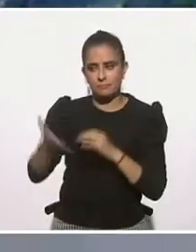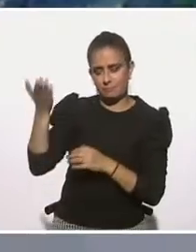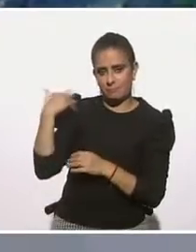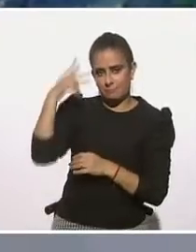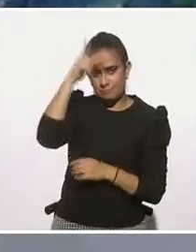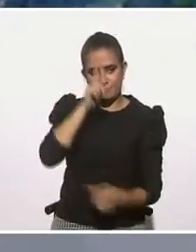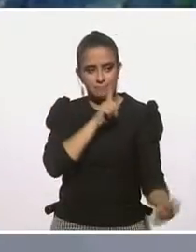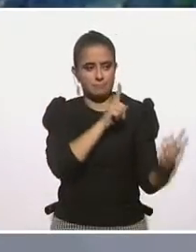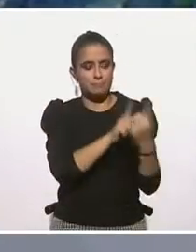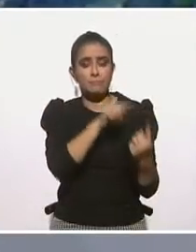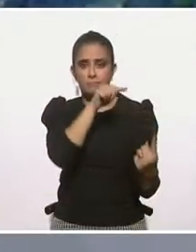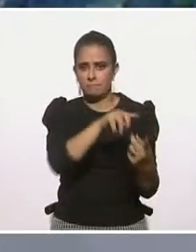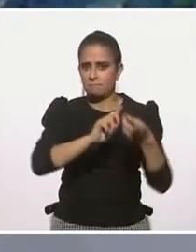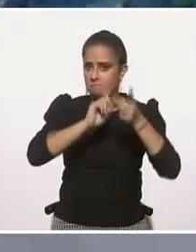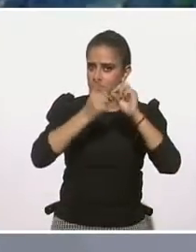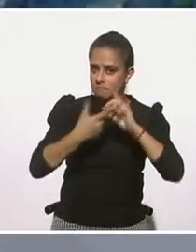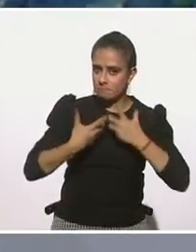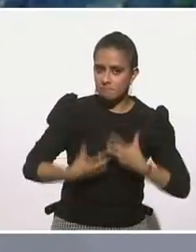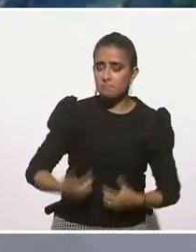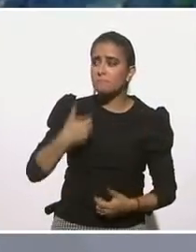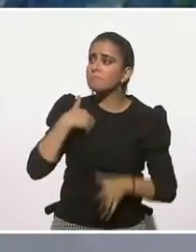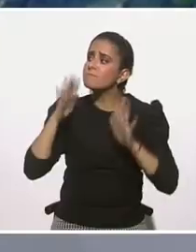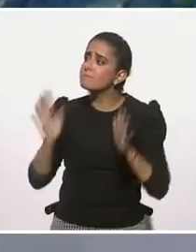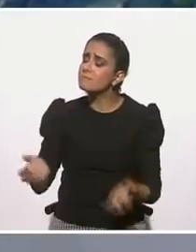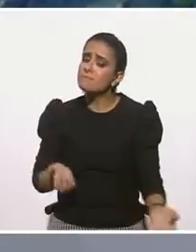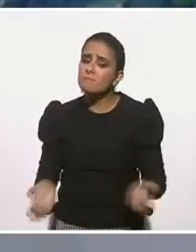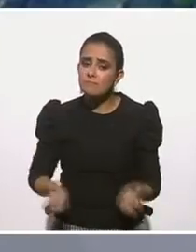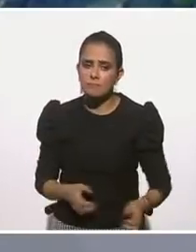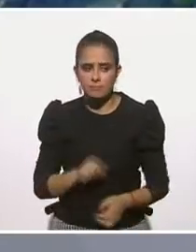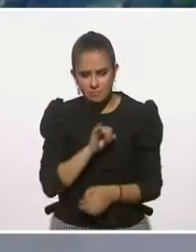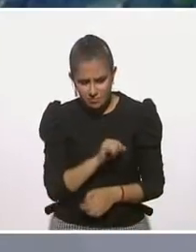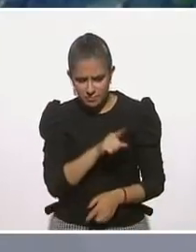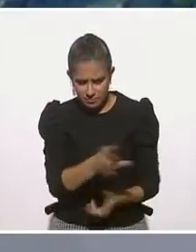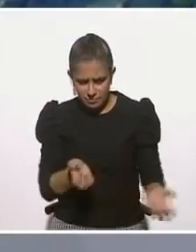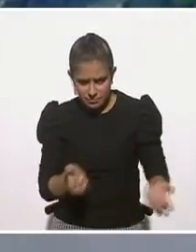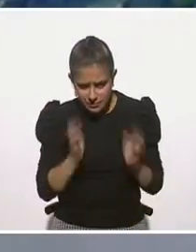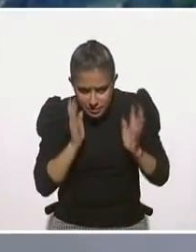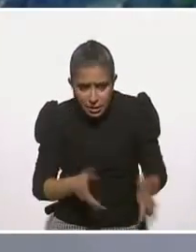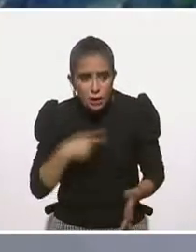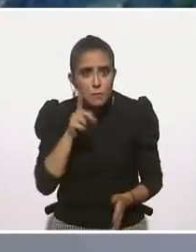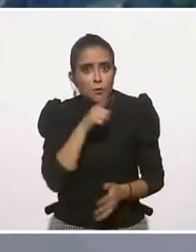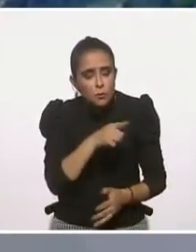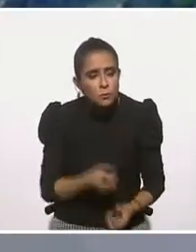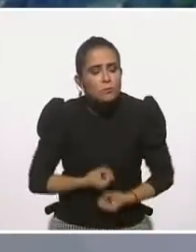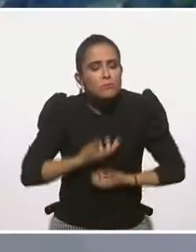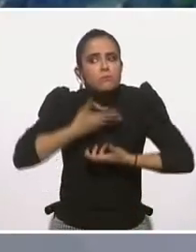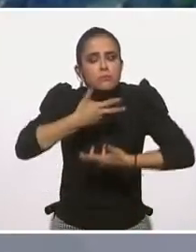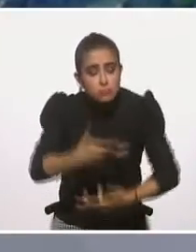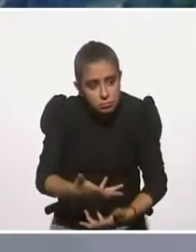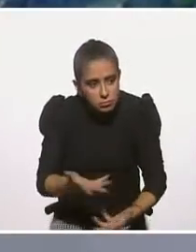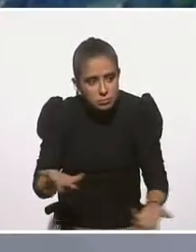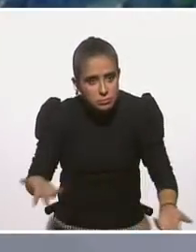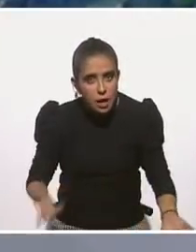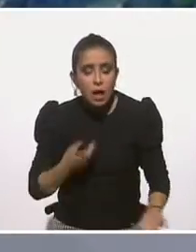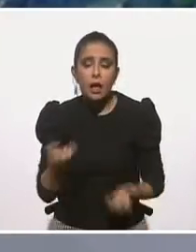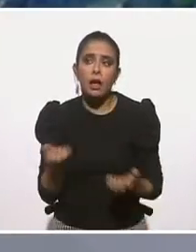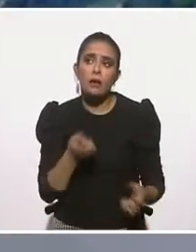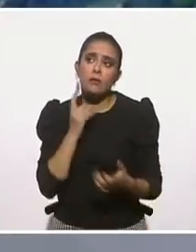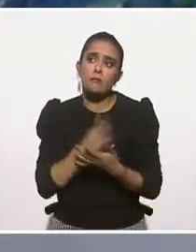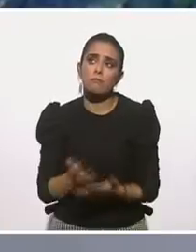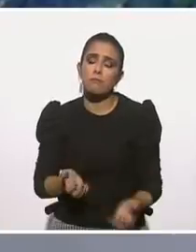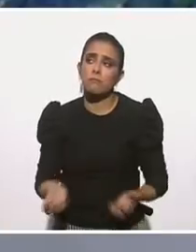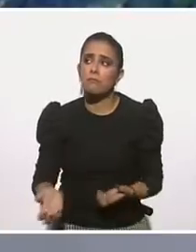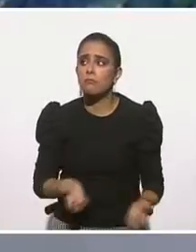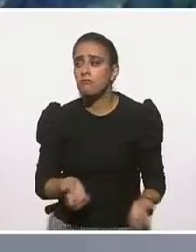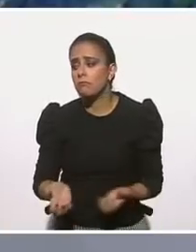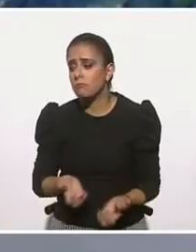con depresión, es que ya hice el ejercicio así. Sí, pero ponle intención porque no es para una tarea,